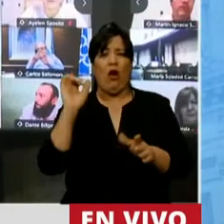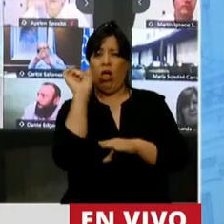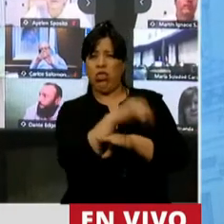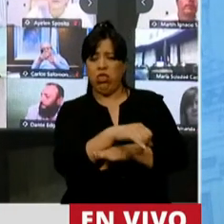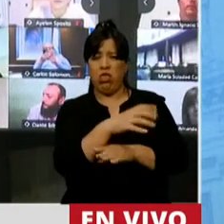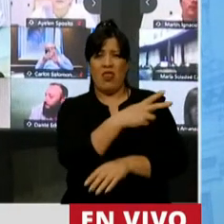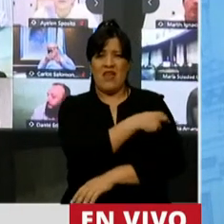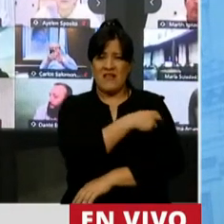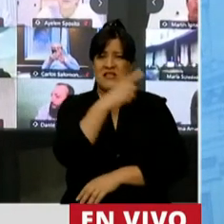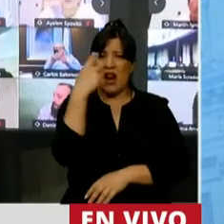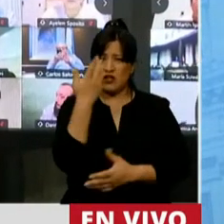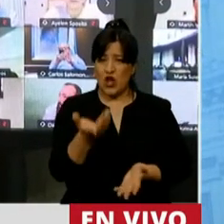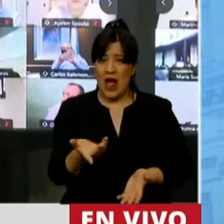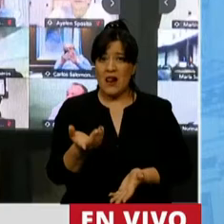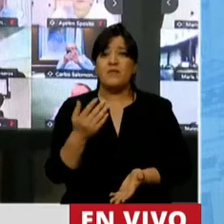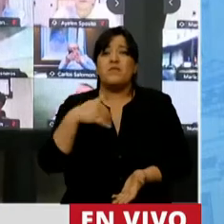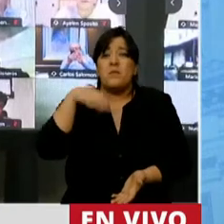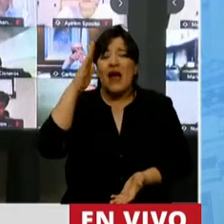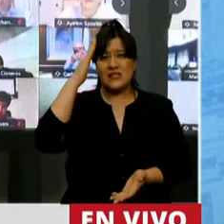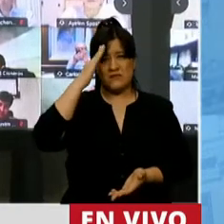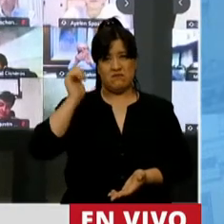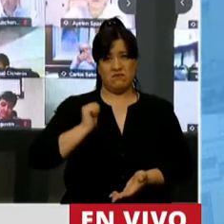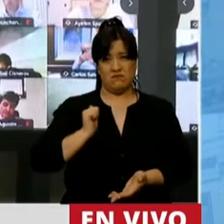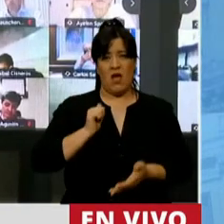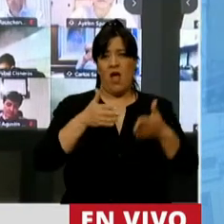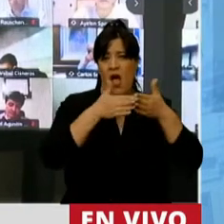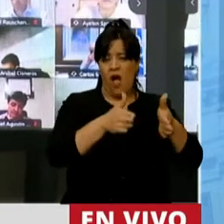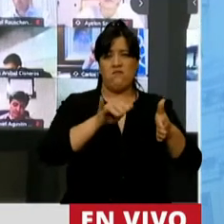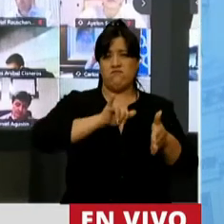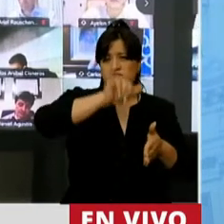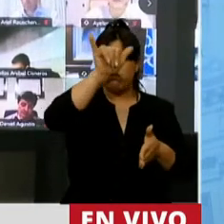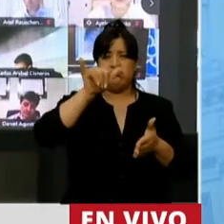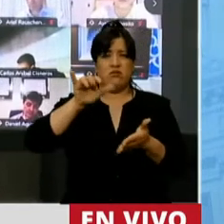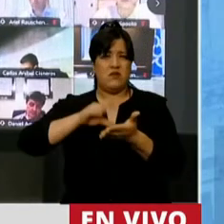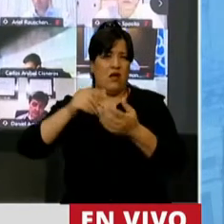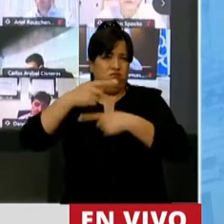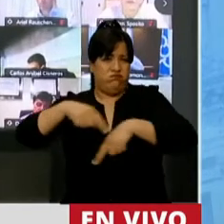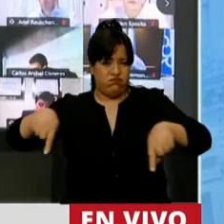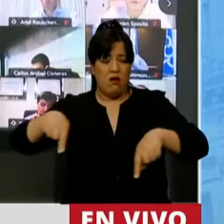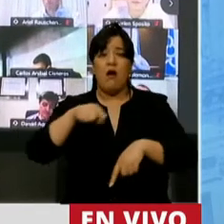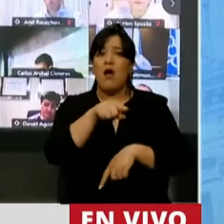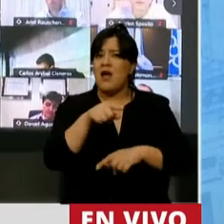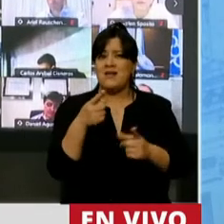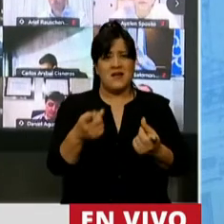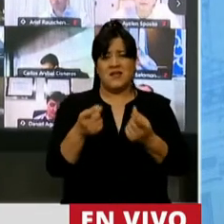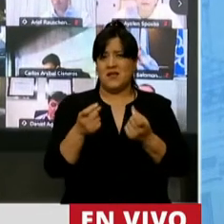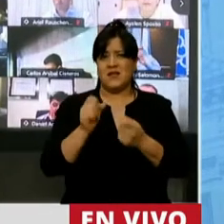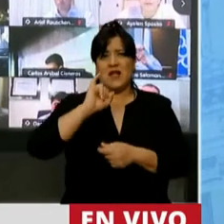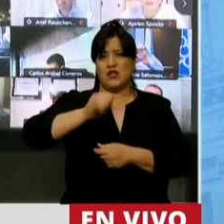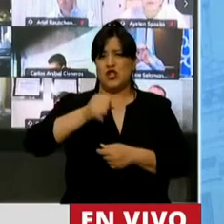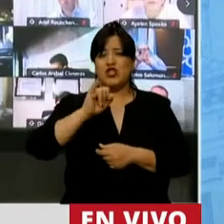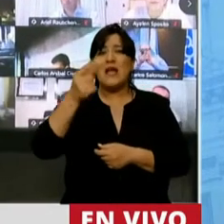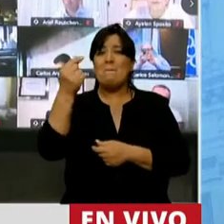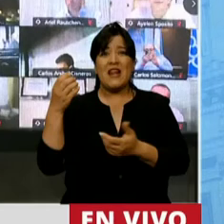La defensa nacional y en particular las Fuerzas Armadas, que son su principal componente, requieren de un